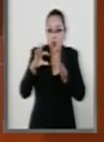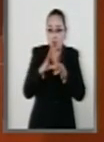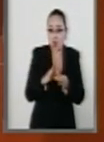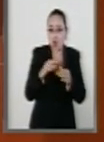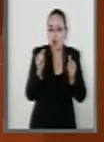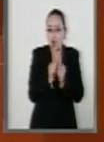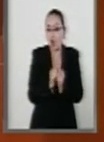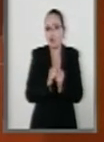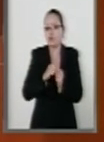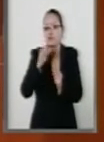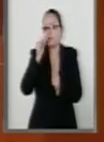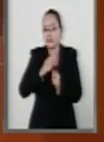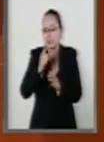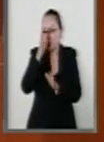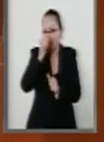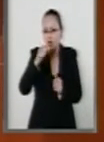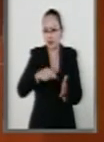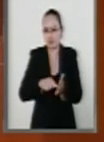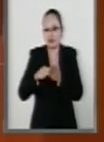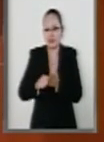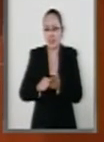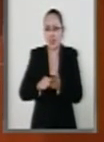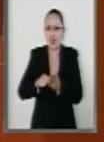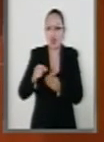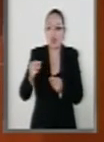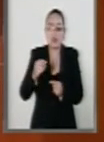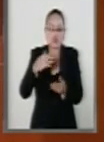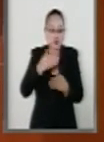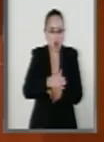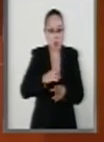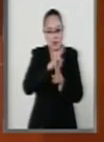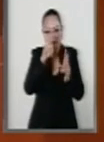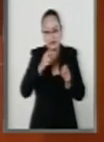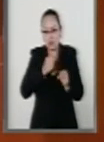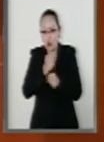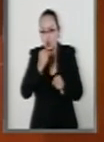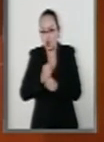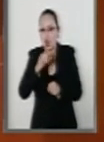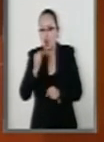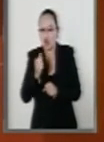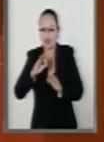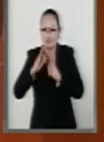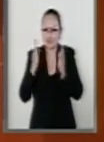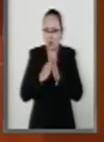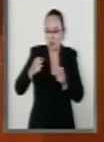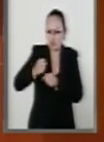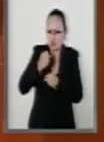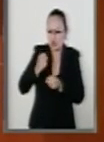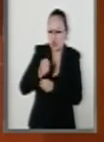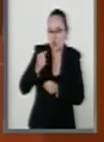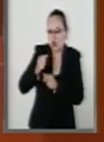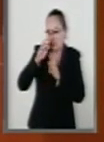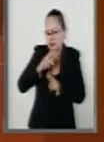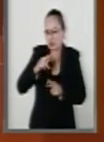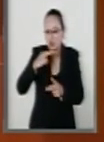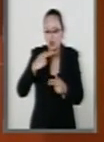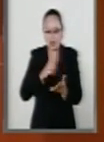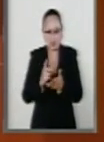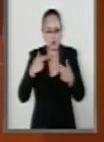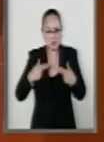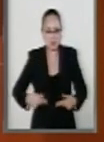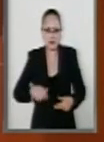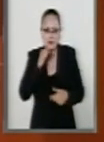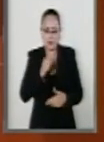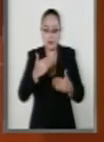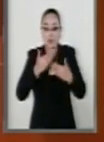con el protocolo facultativo de la convención contra la tortura y otros tratos o penas crueles inhumanos o degradantes dicho